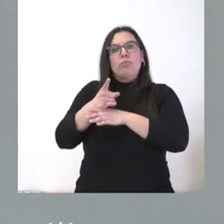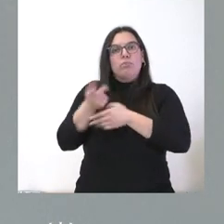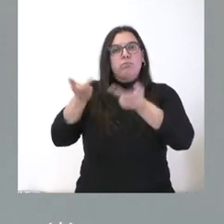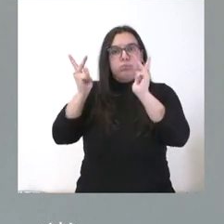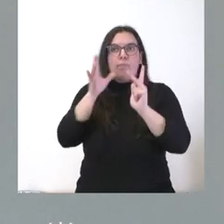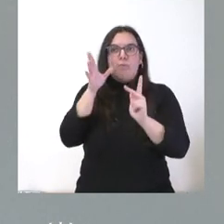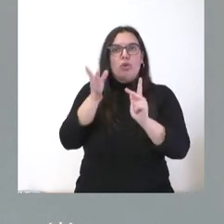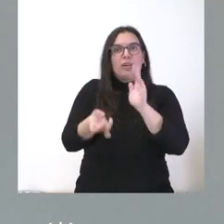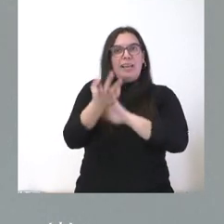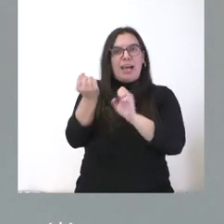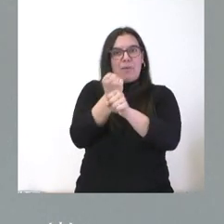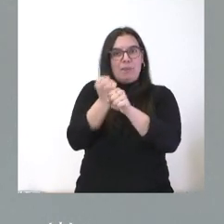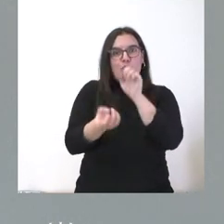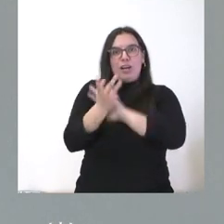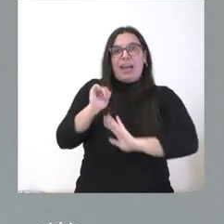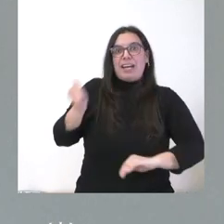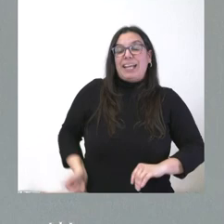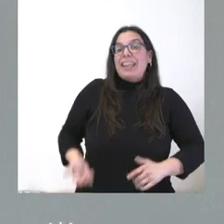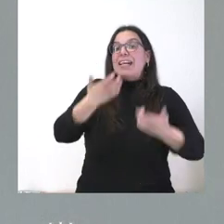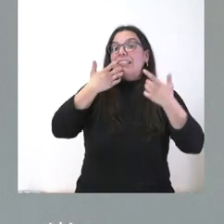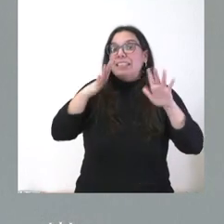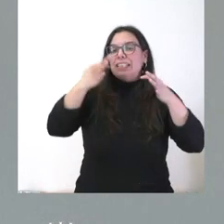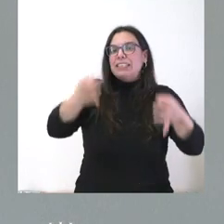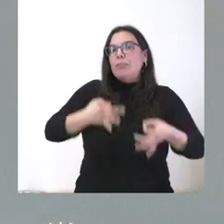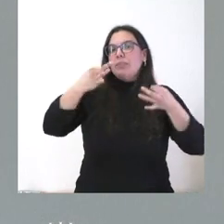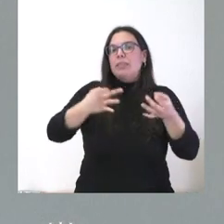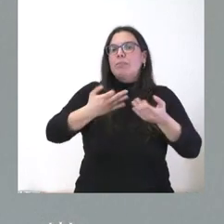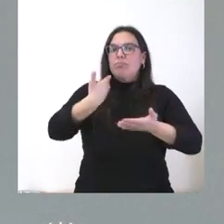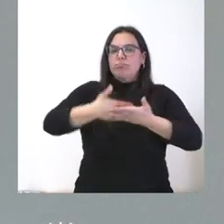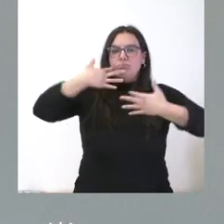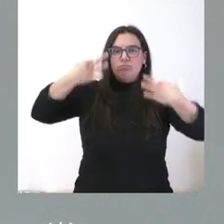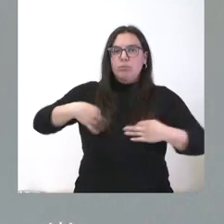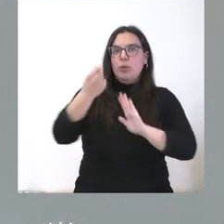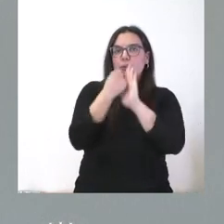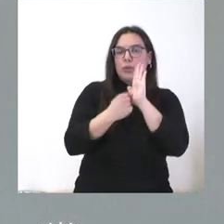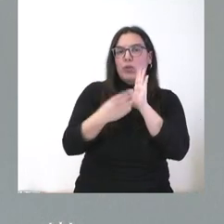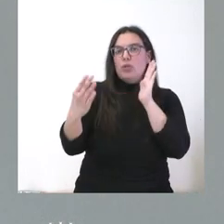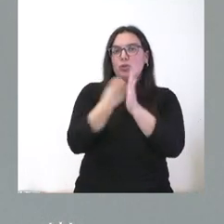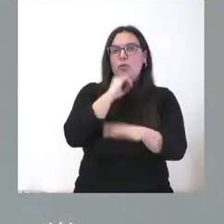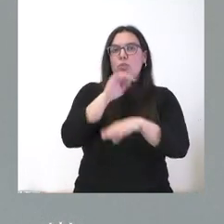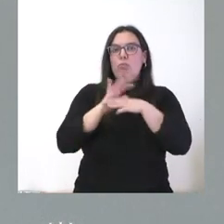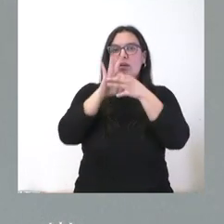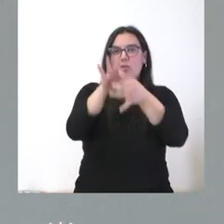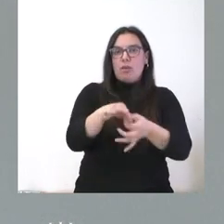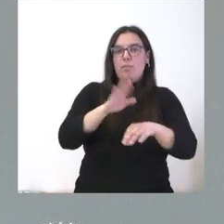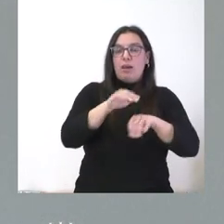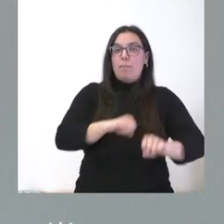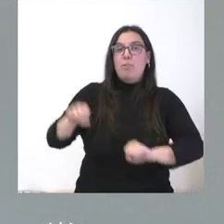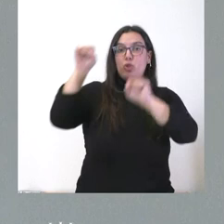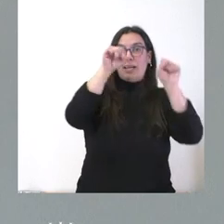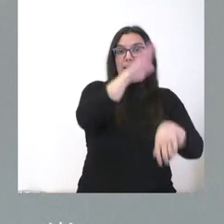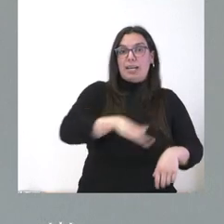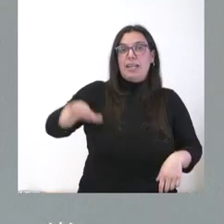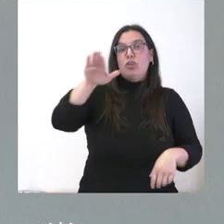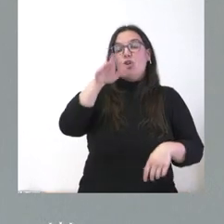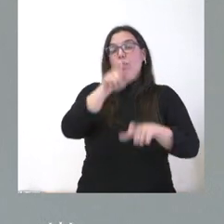genera riqueza, siempre si se garantiza, pues como decimos, todas las condiciones vinculadas a la protección de los menores